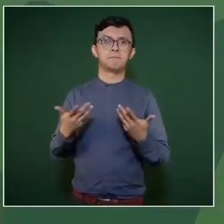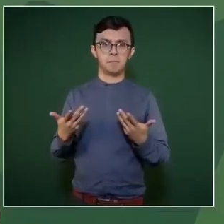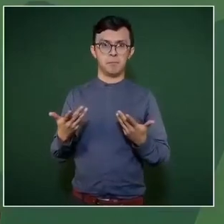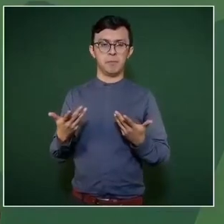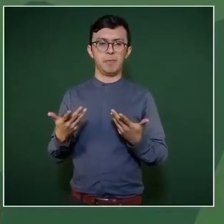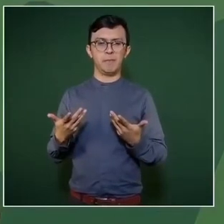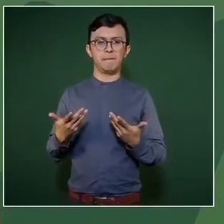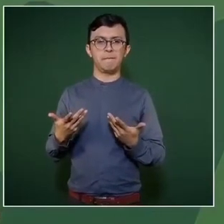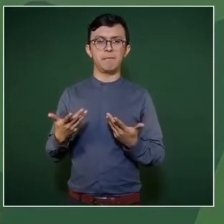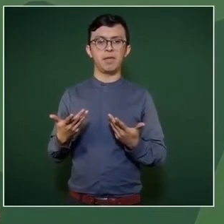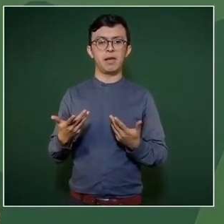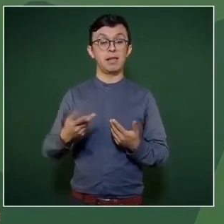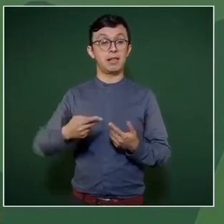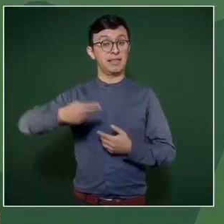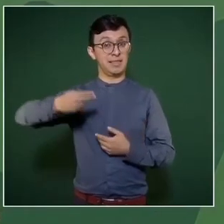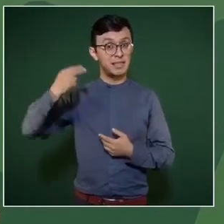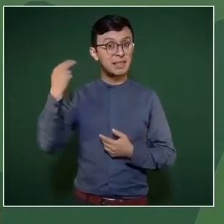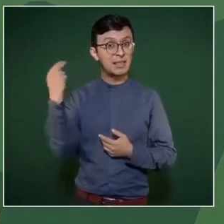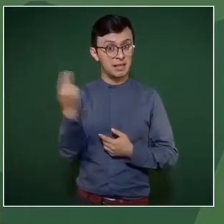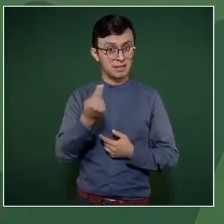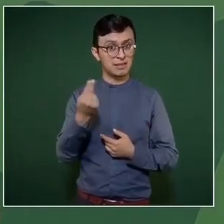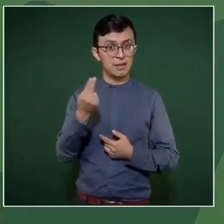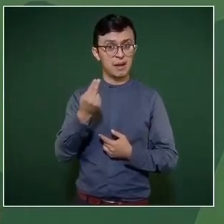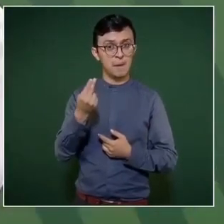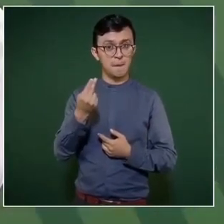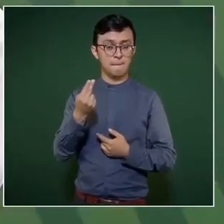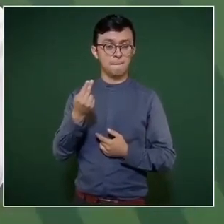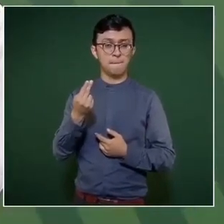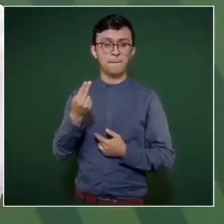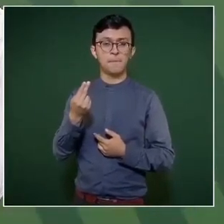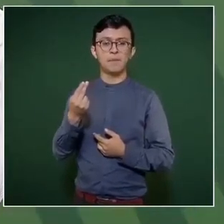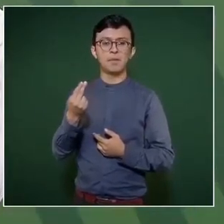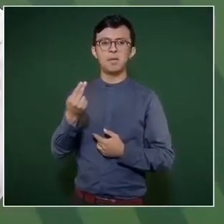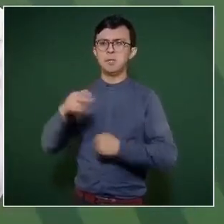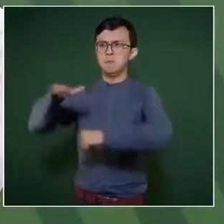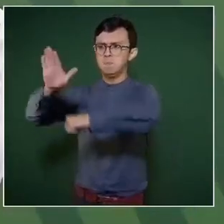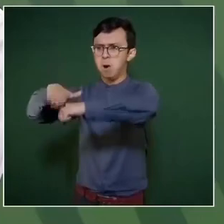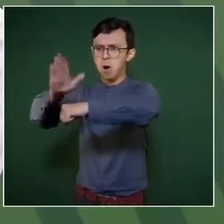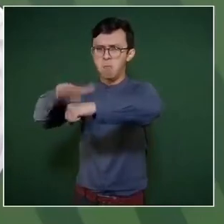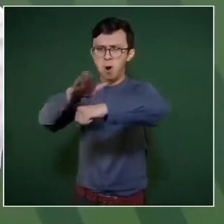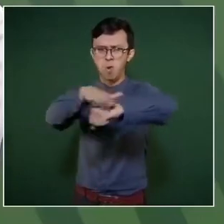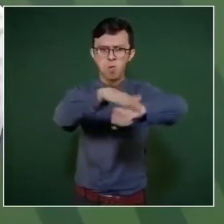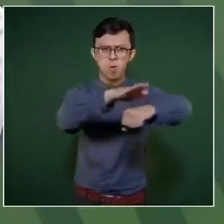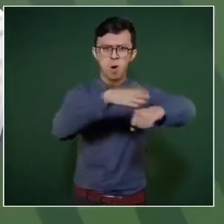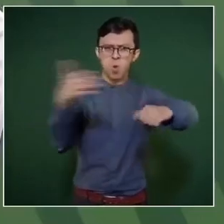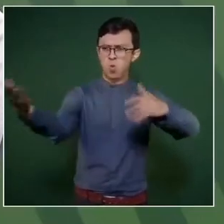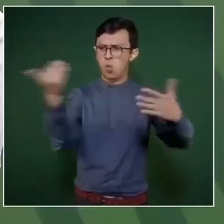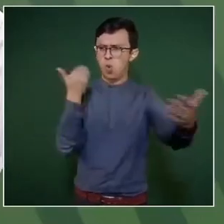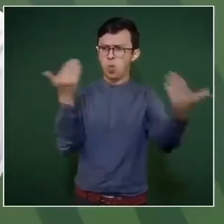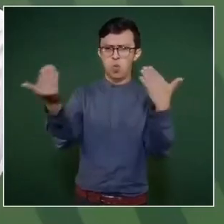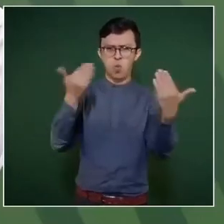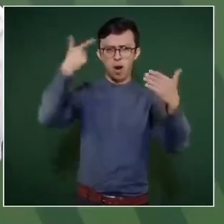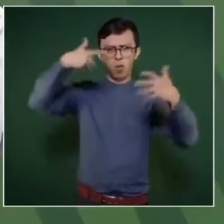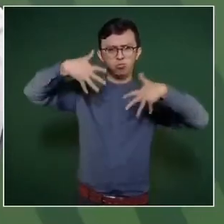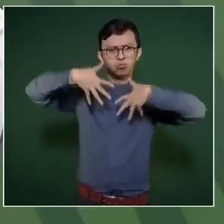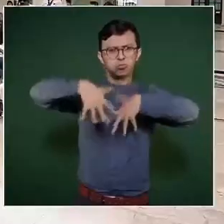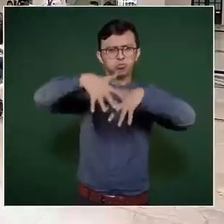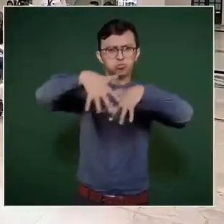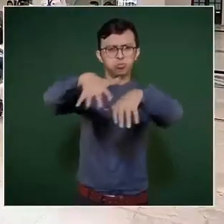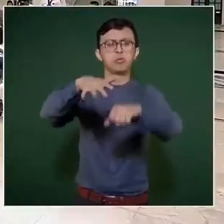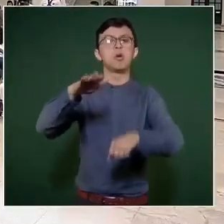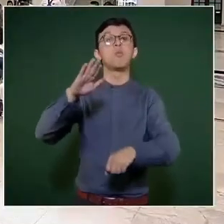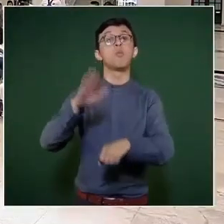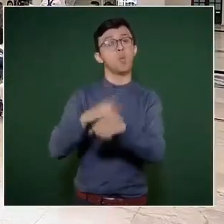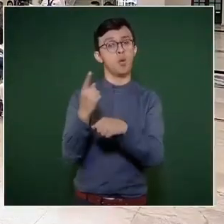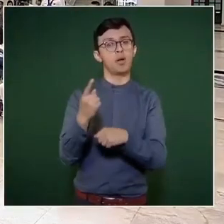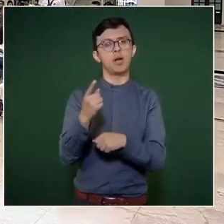llamar a una movilización porque también ante una